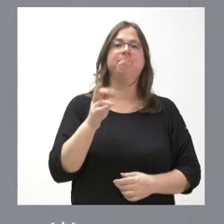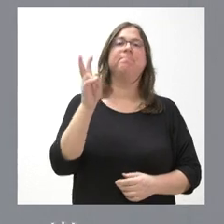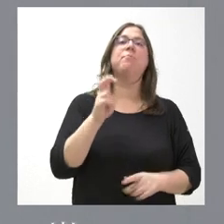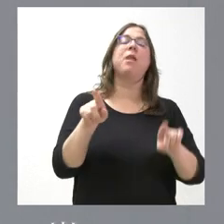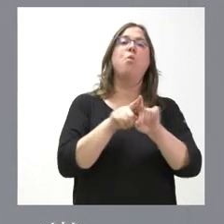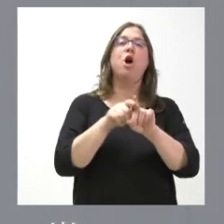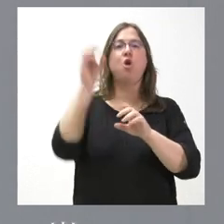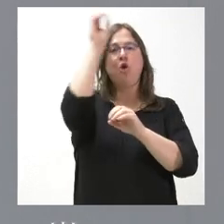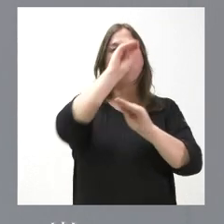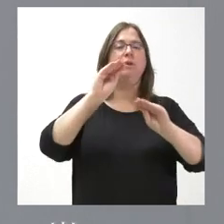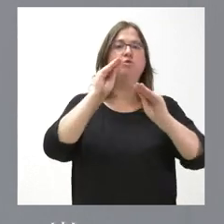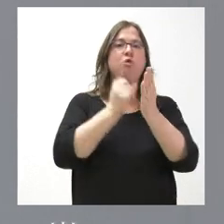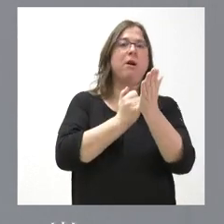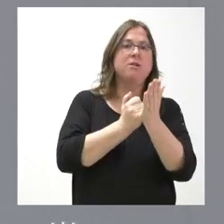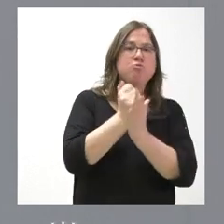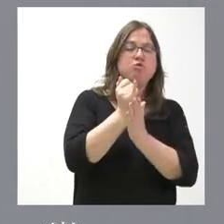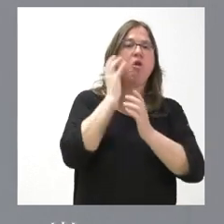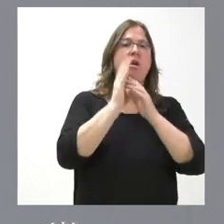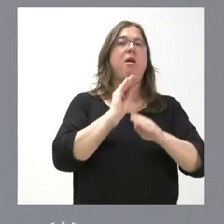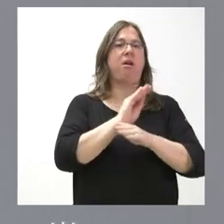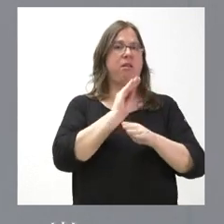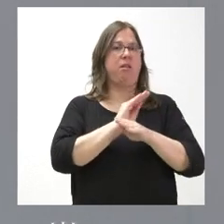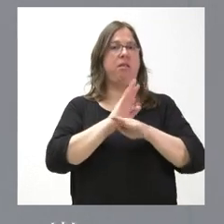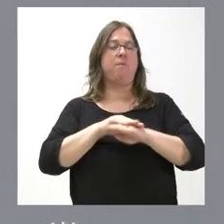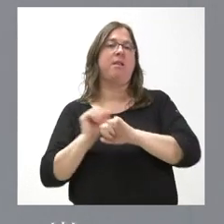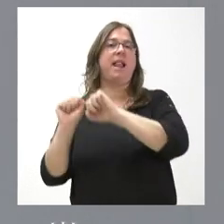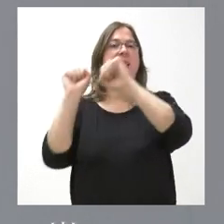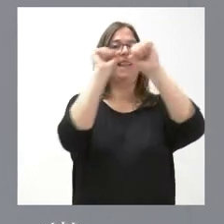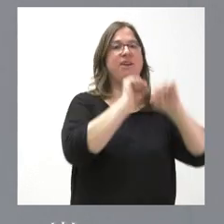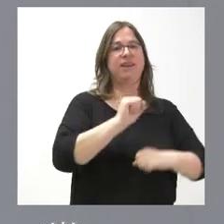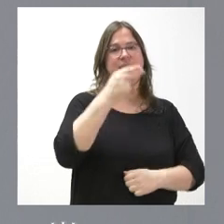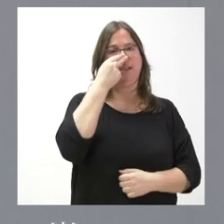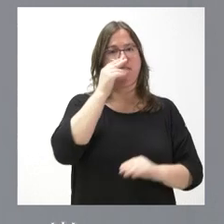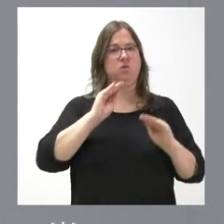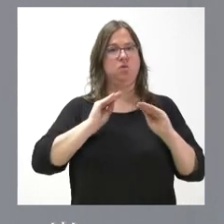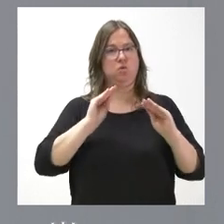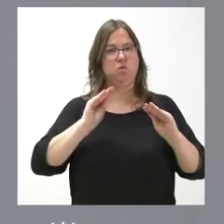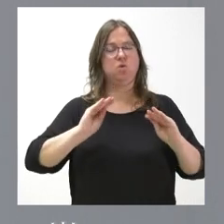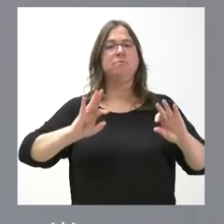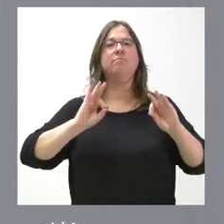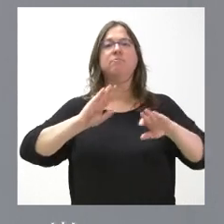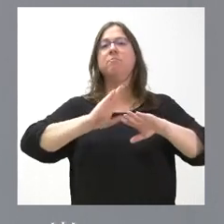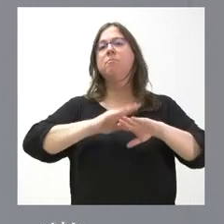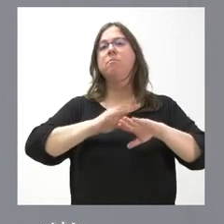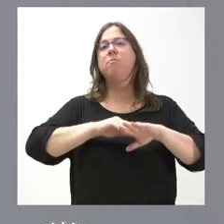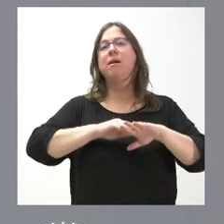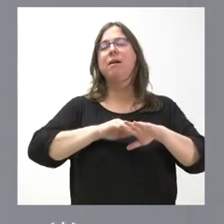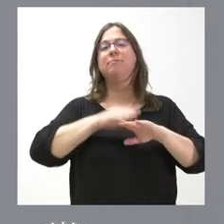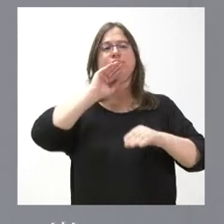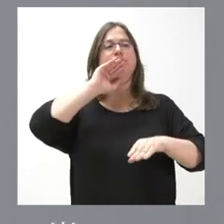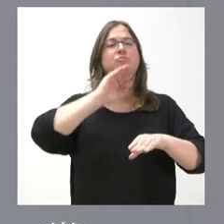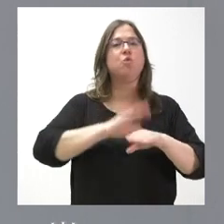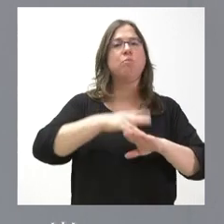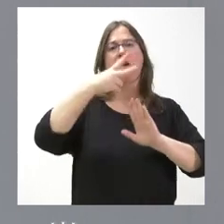que tienen agricultores y ganaderos en torno a la defensa de sus intereses y muy particularmente en aquellos que supone el cumplimiento de Unión